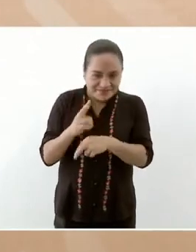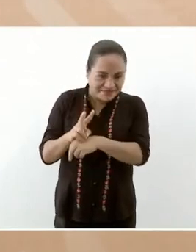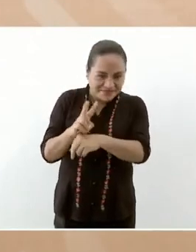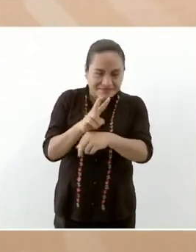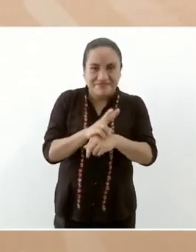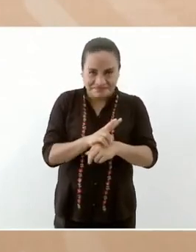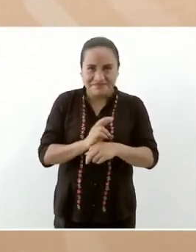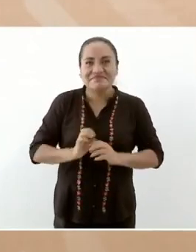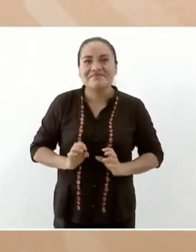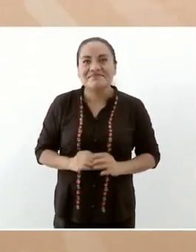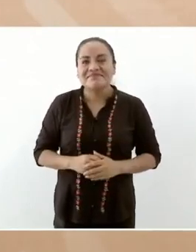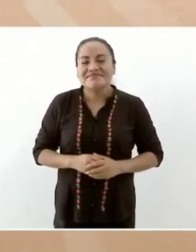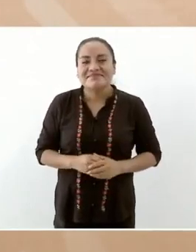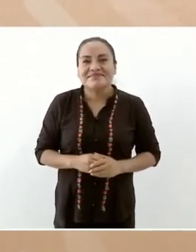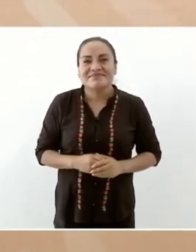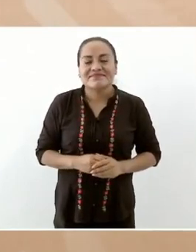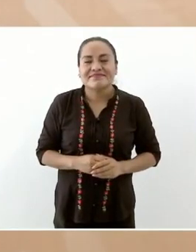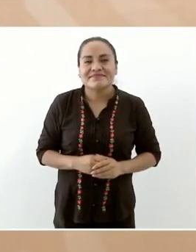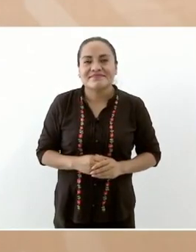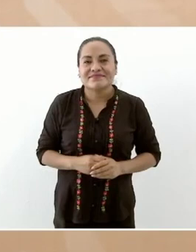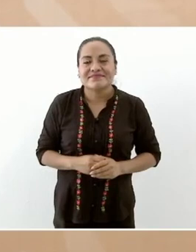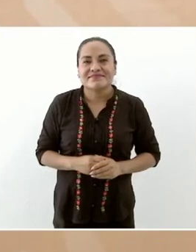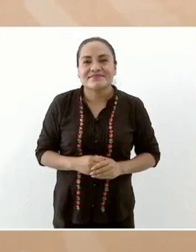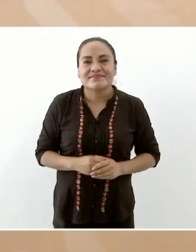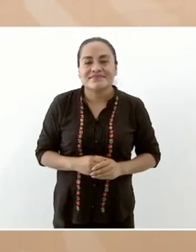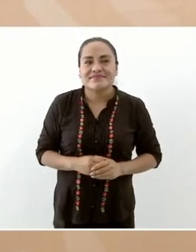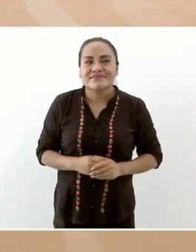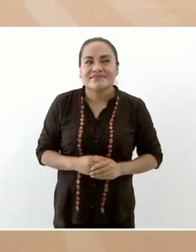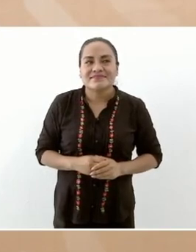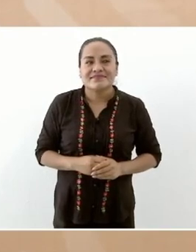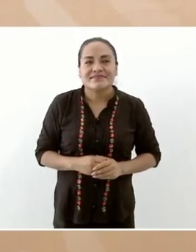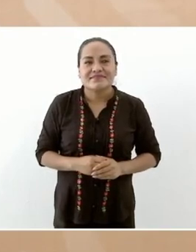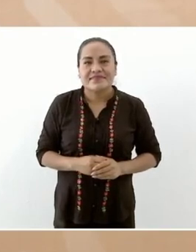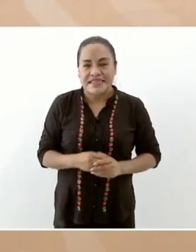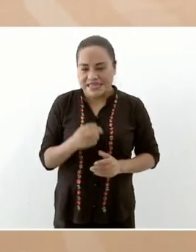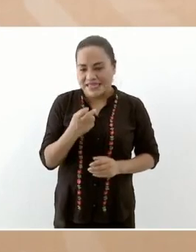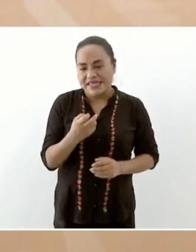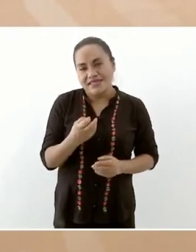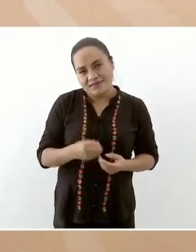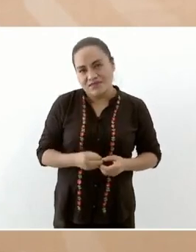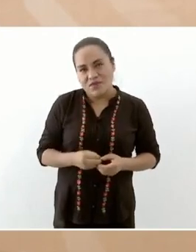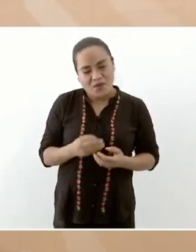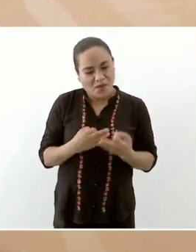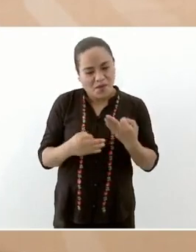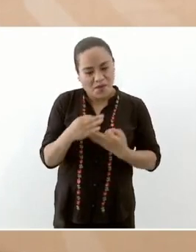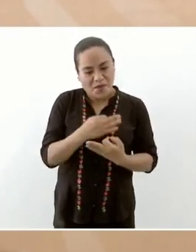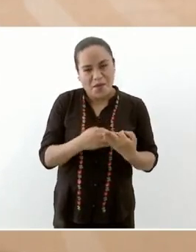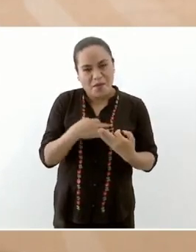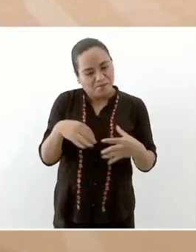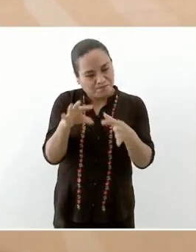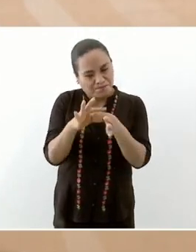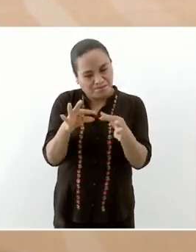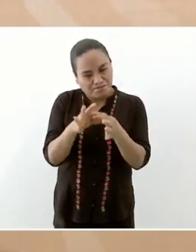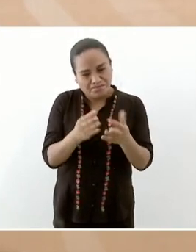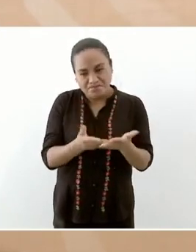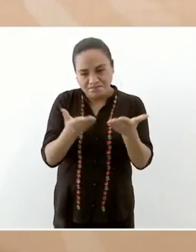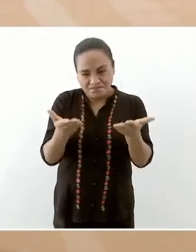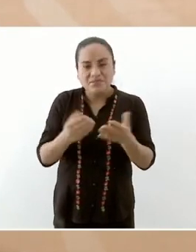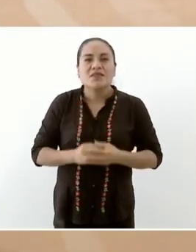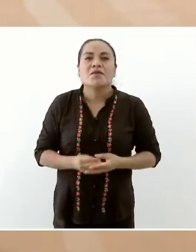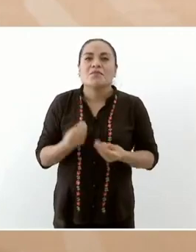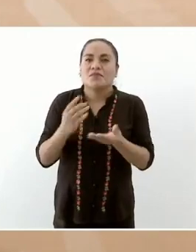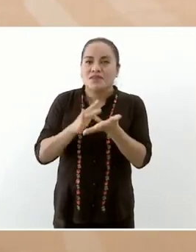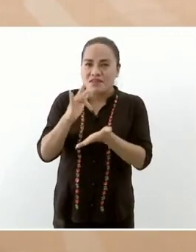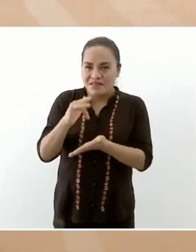es básicamente muchas gracias por su apoyo